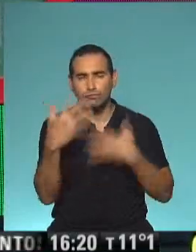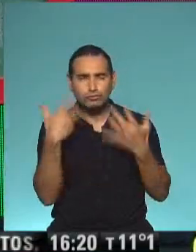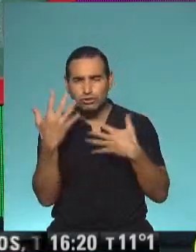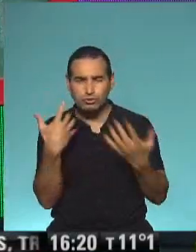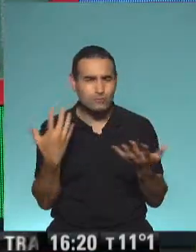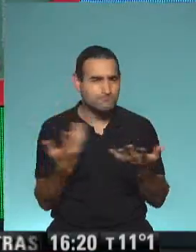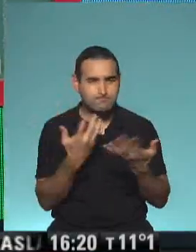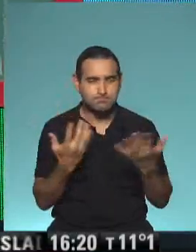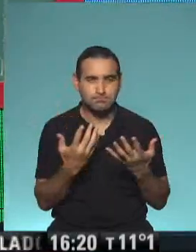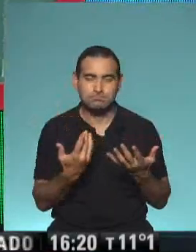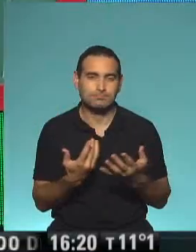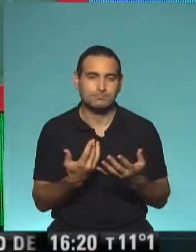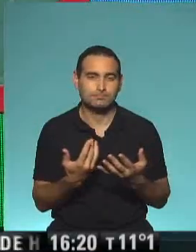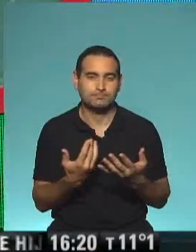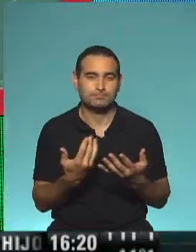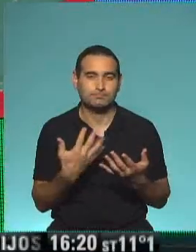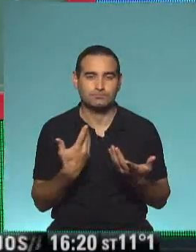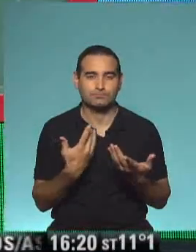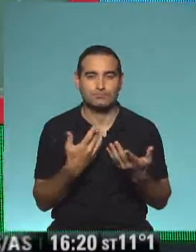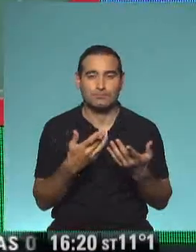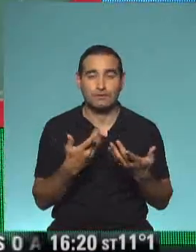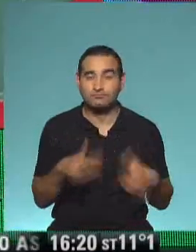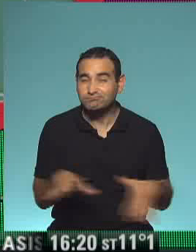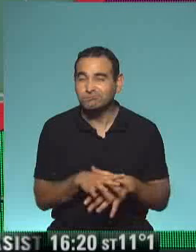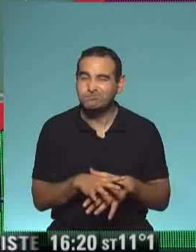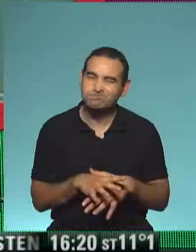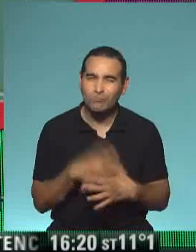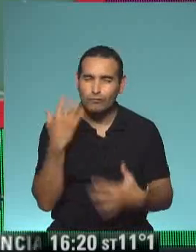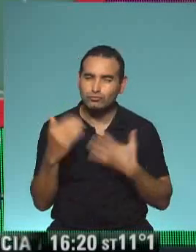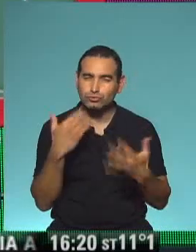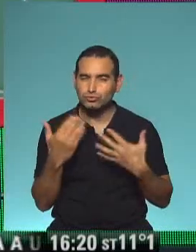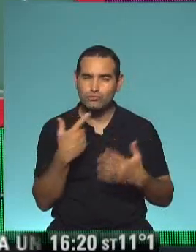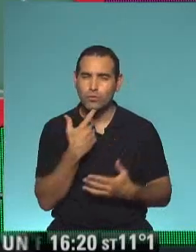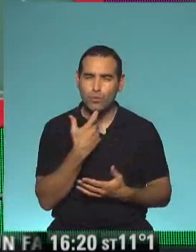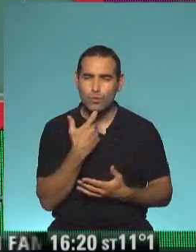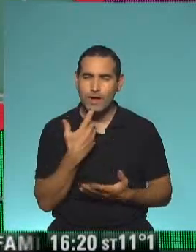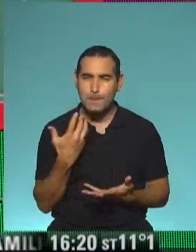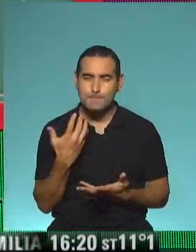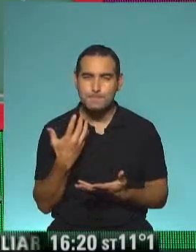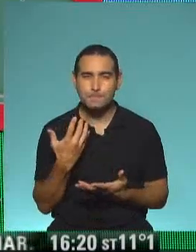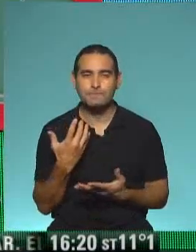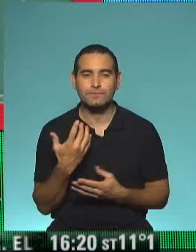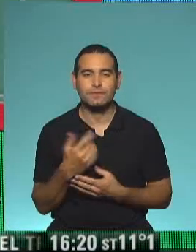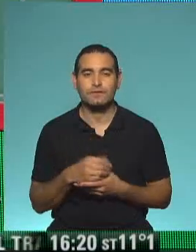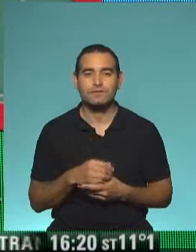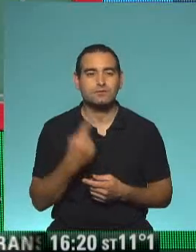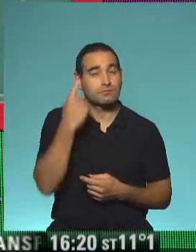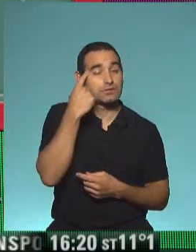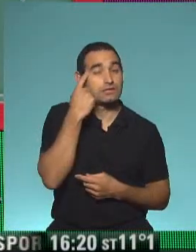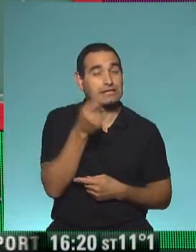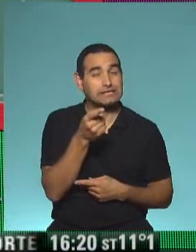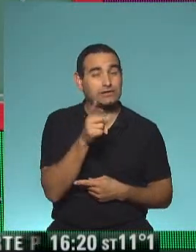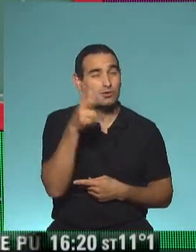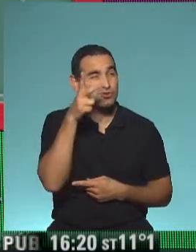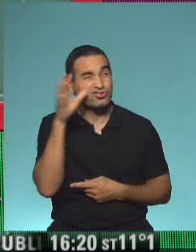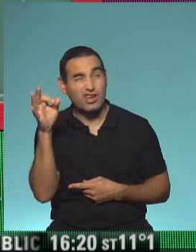lo voy a hacer así, calcular exactamente, y tengo una duda, y de repente pienso que me va a dar